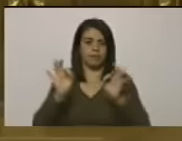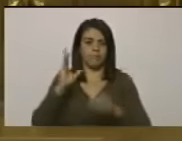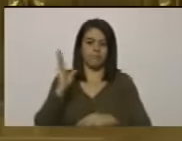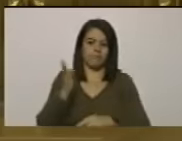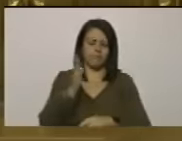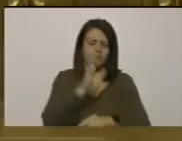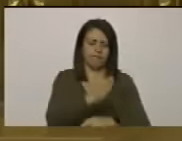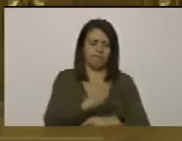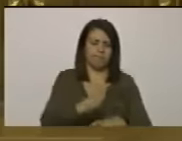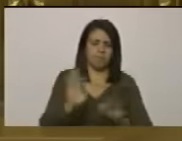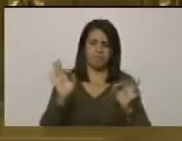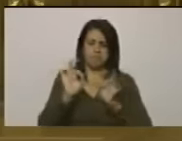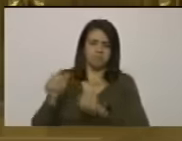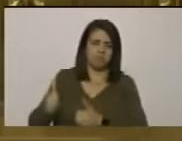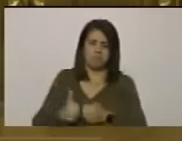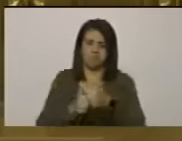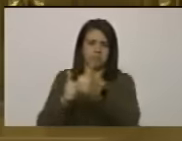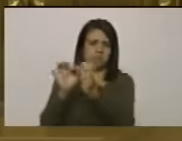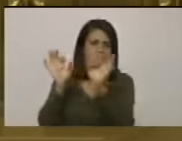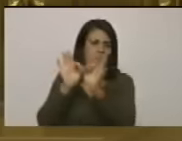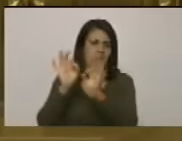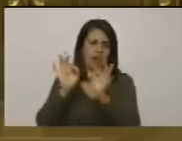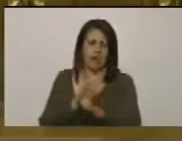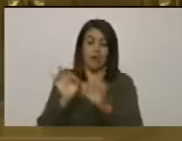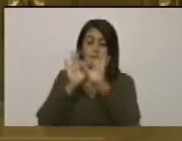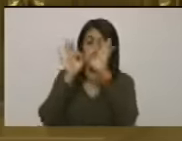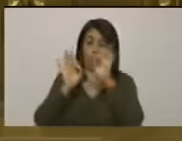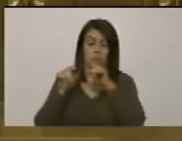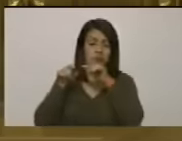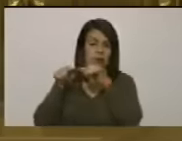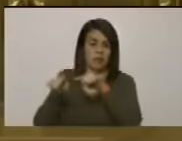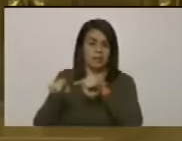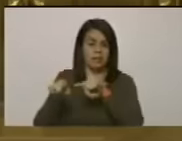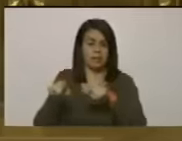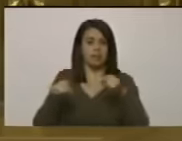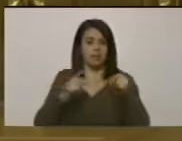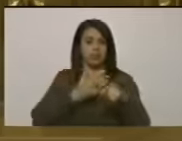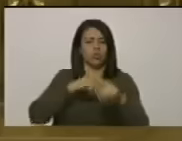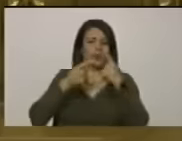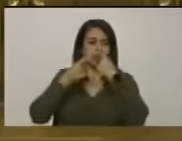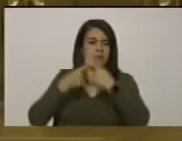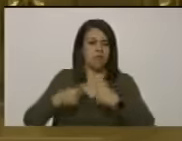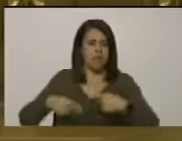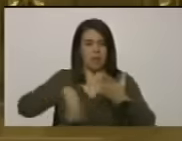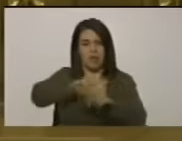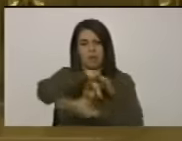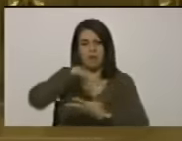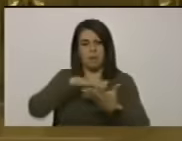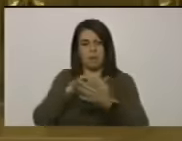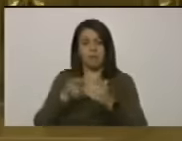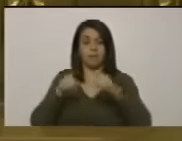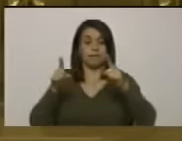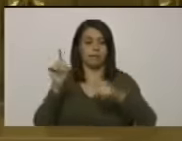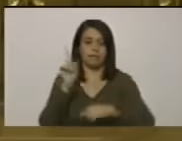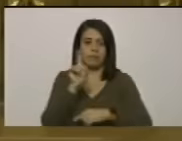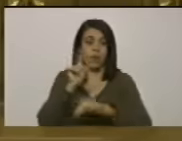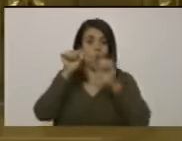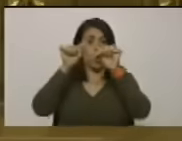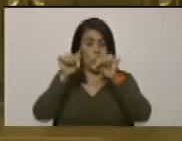sanciones, ni la persecución como forma de dirimir nuestras diferencias políticas. hoy